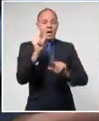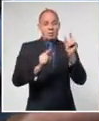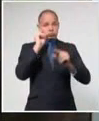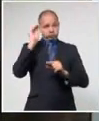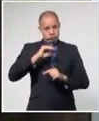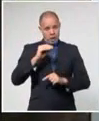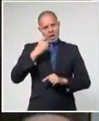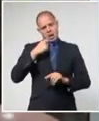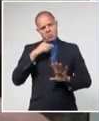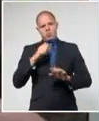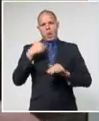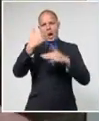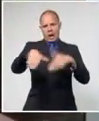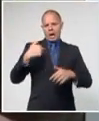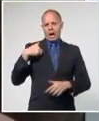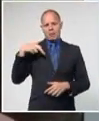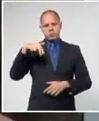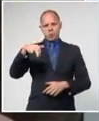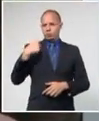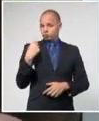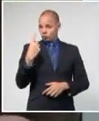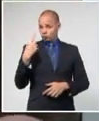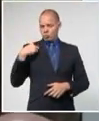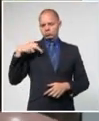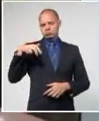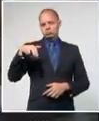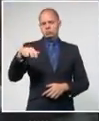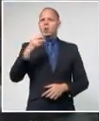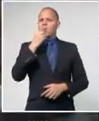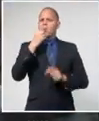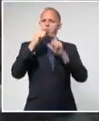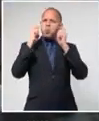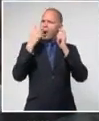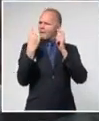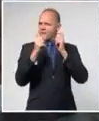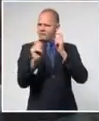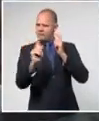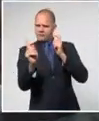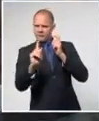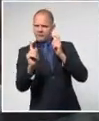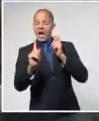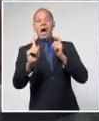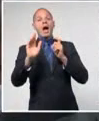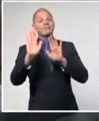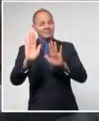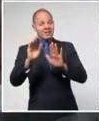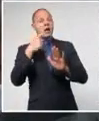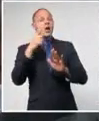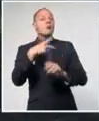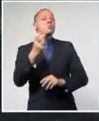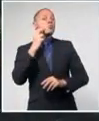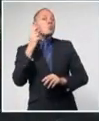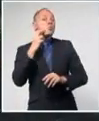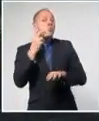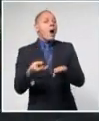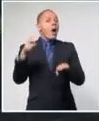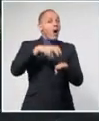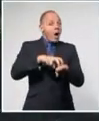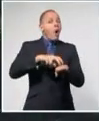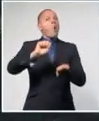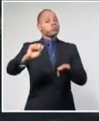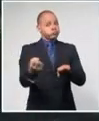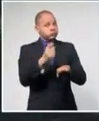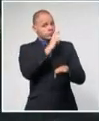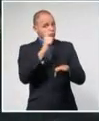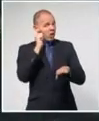su uso aún en los ómnibus, colas, reuniones, hospitales y en cualquier área de grupos. También se conoció en el